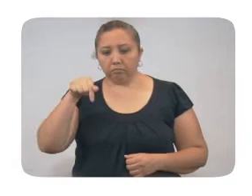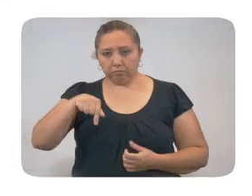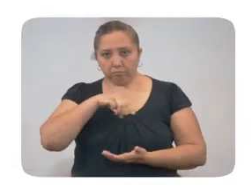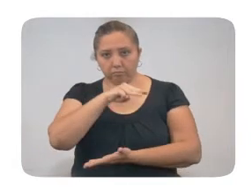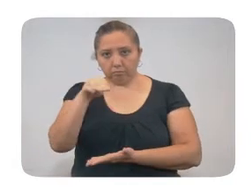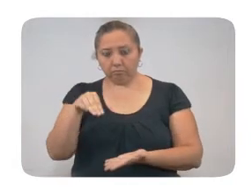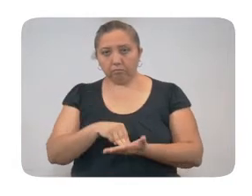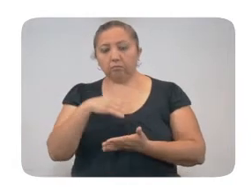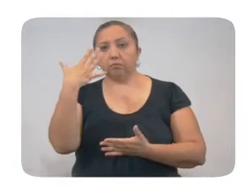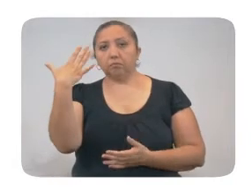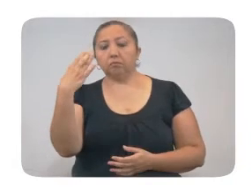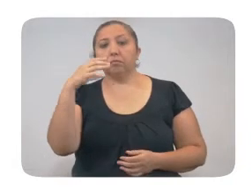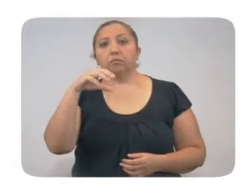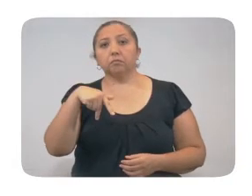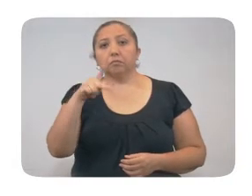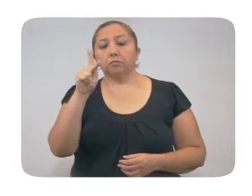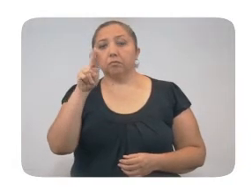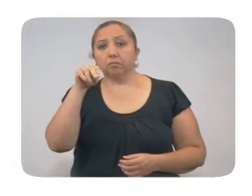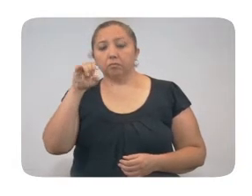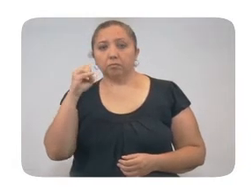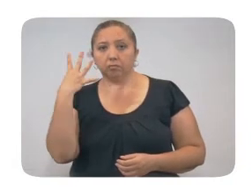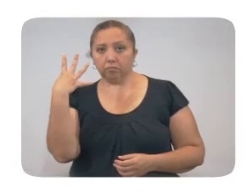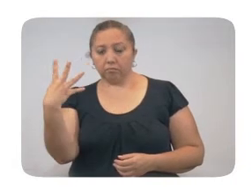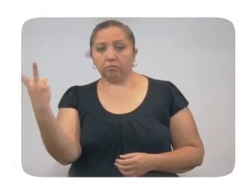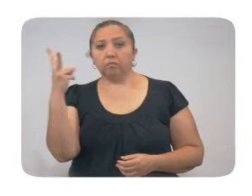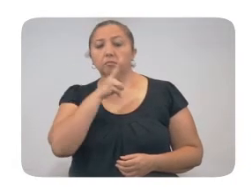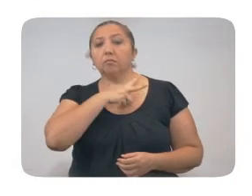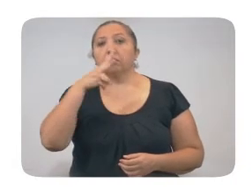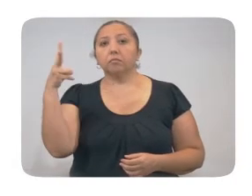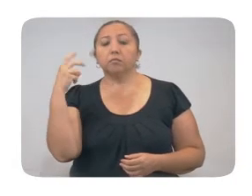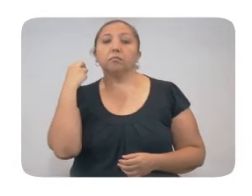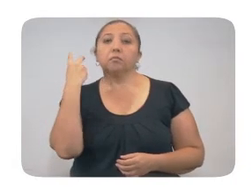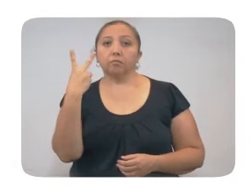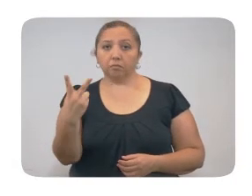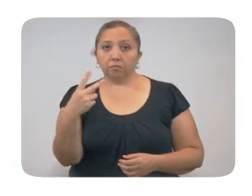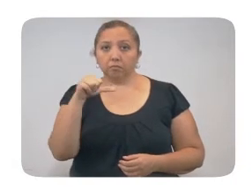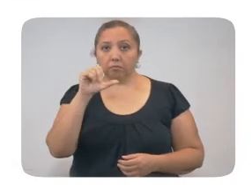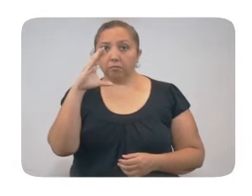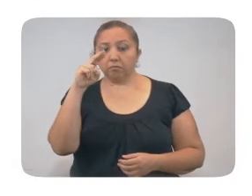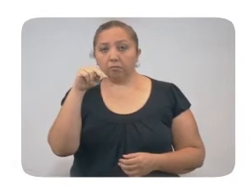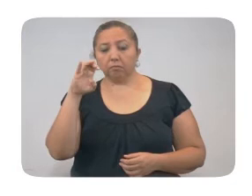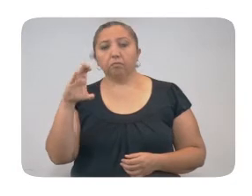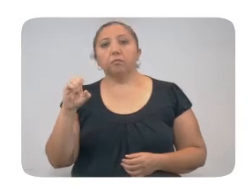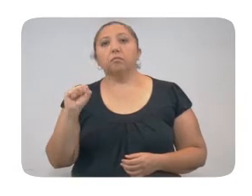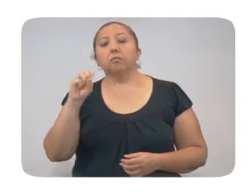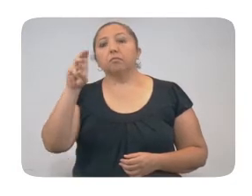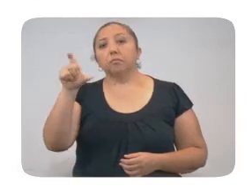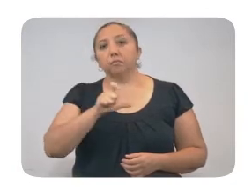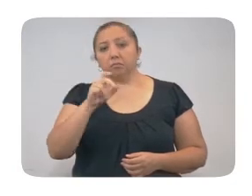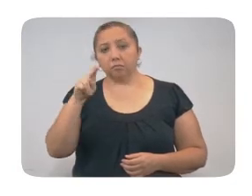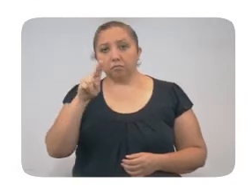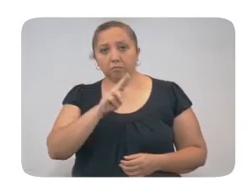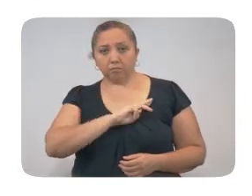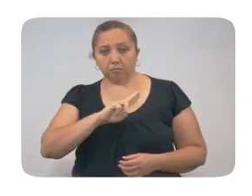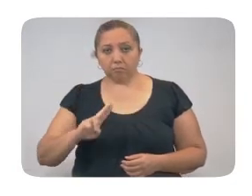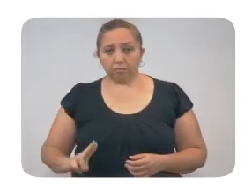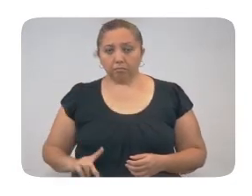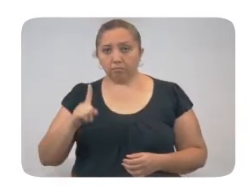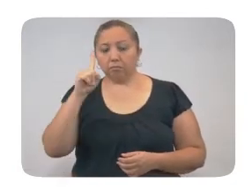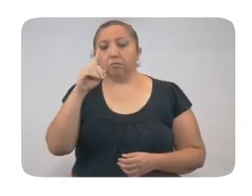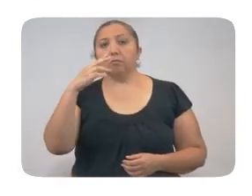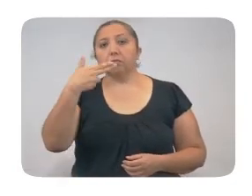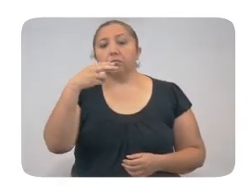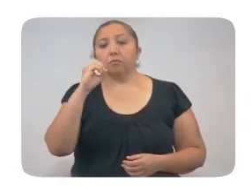Mérida, 5 en Canacín, 4 en Valladolid, 2 en Acanqué, Mashcanú y Humán y 1 en